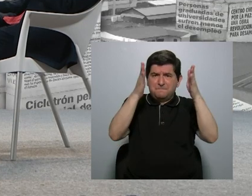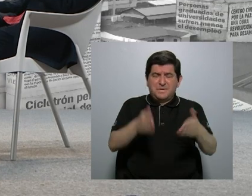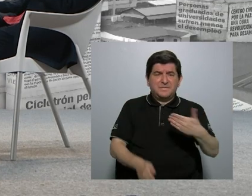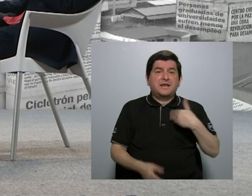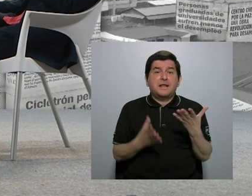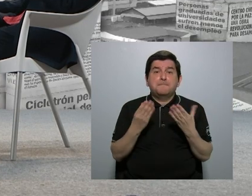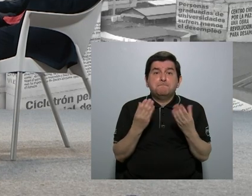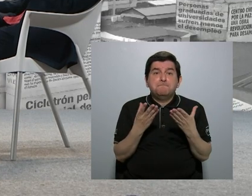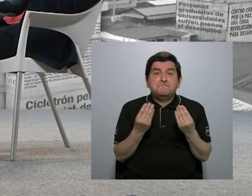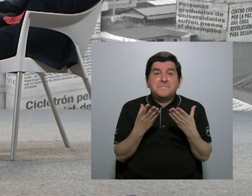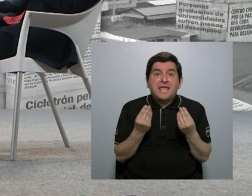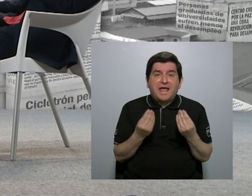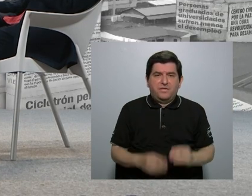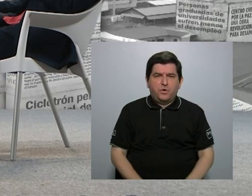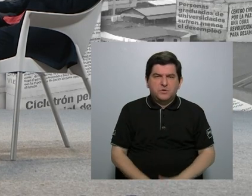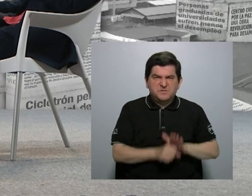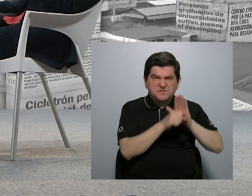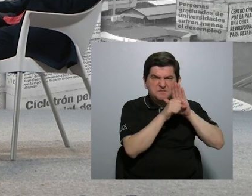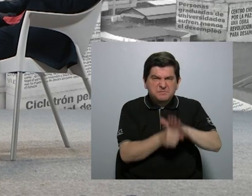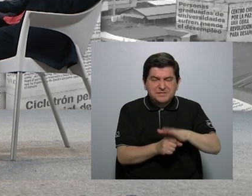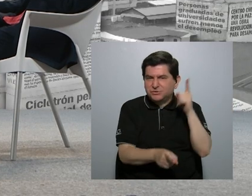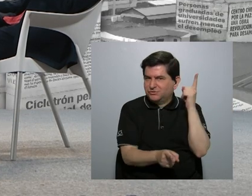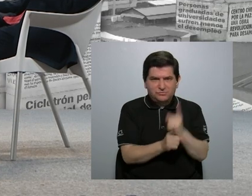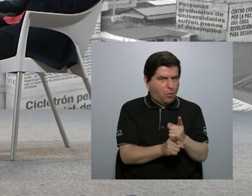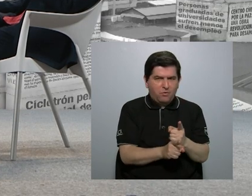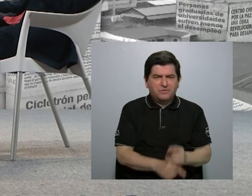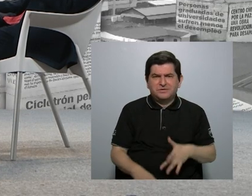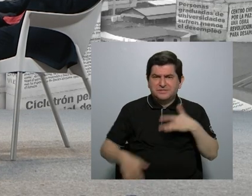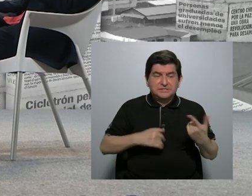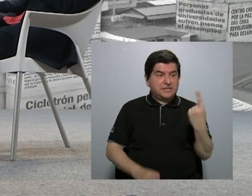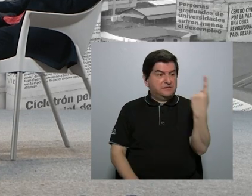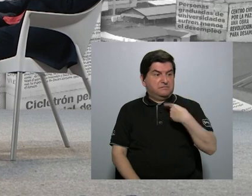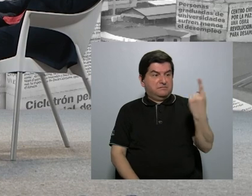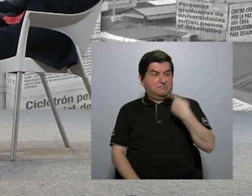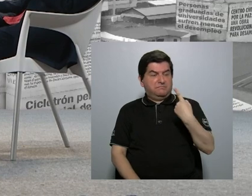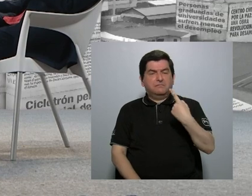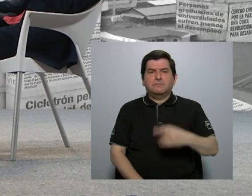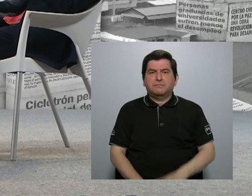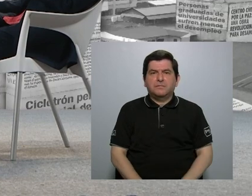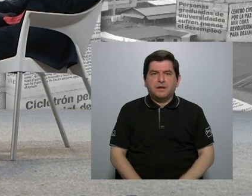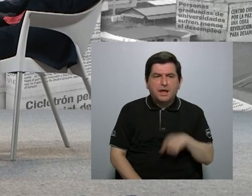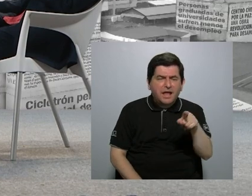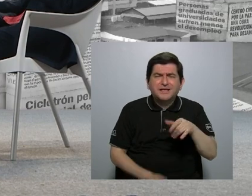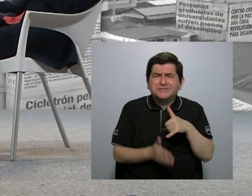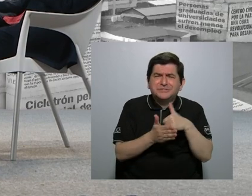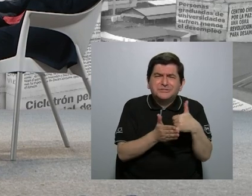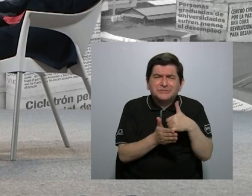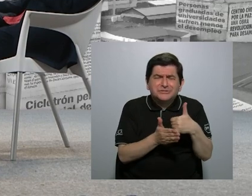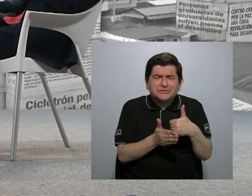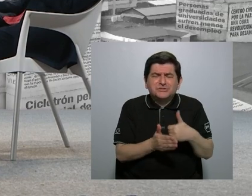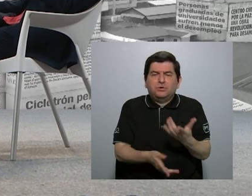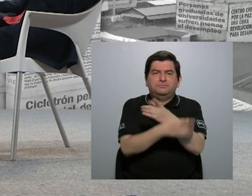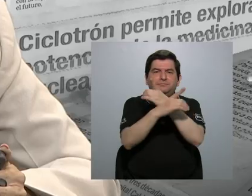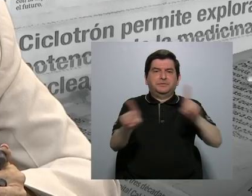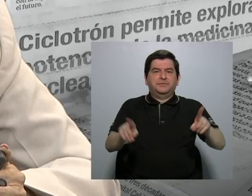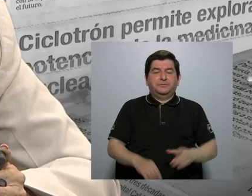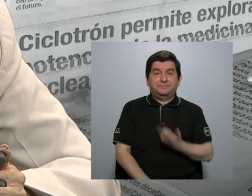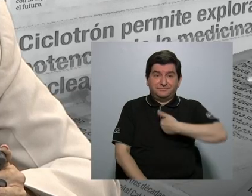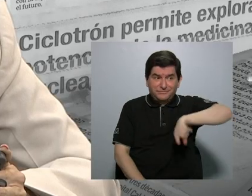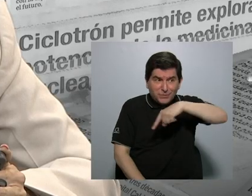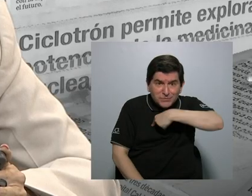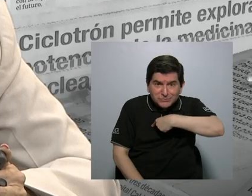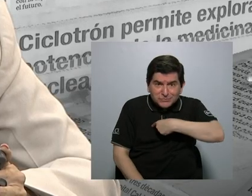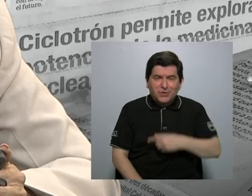tenemos miedo, si tenemos presiones indebidas, si nos sentimos amenazados, porque eso debilita la democracia. Si nosotros